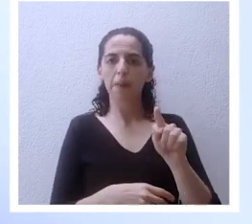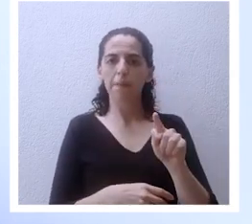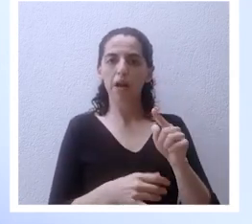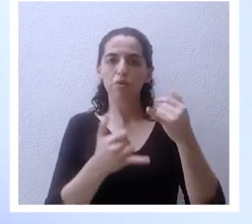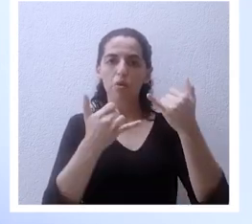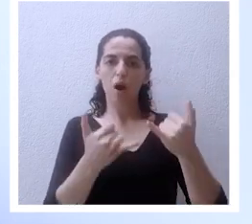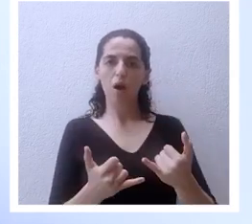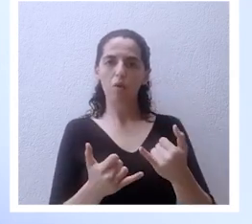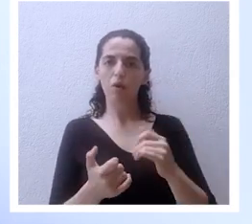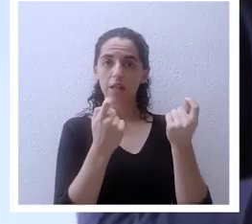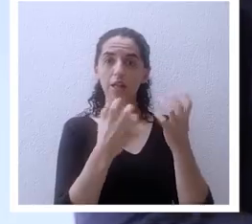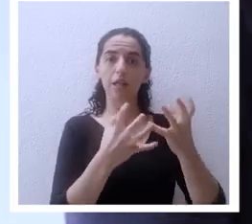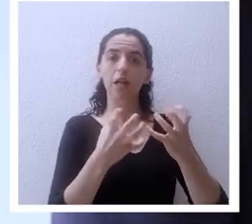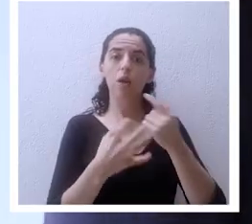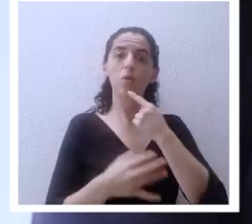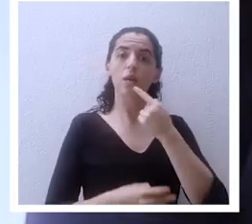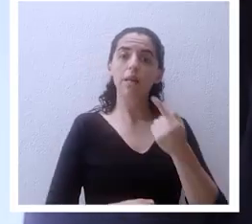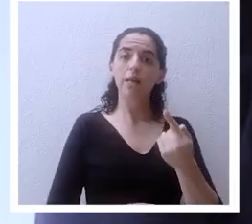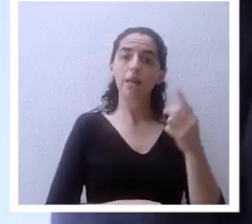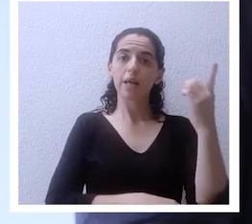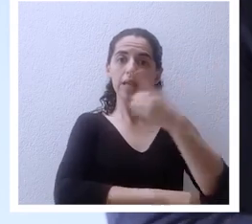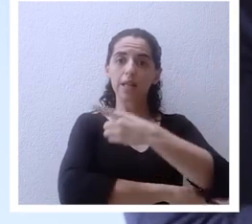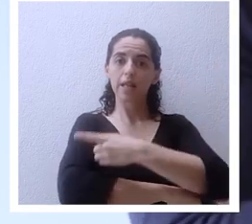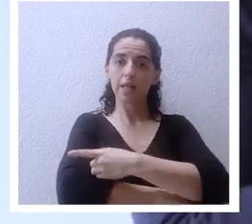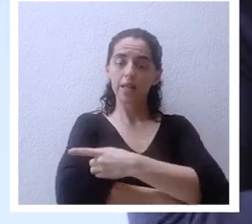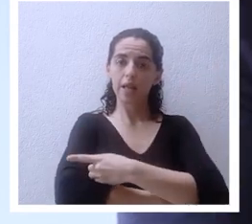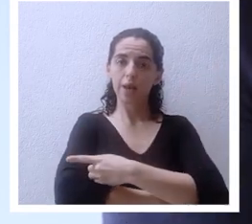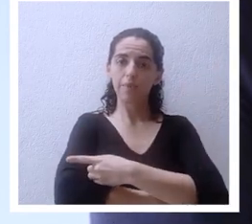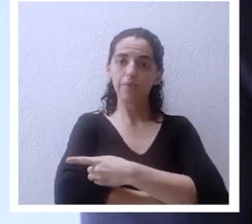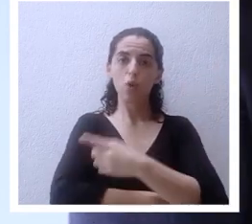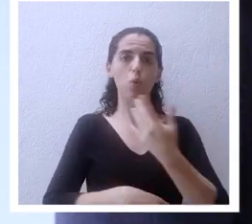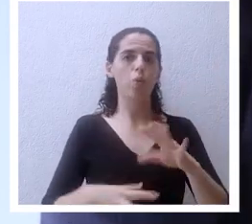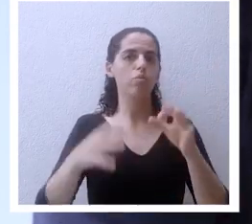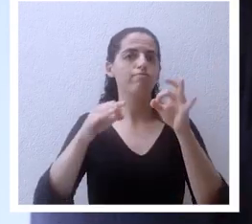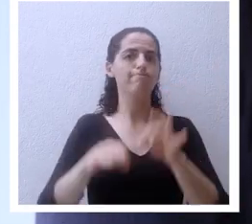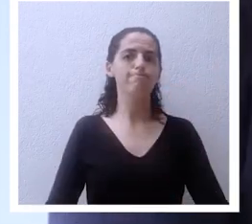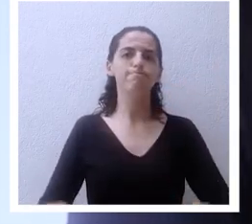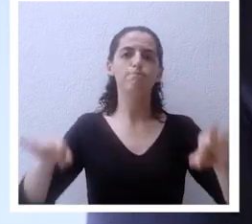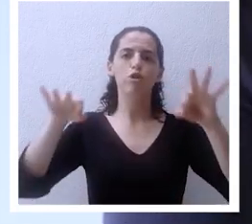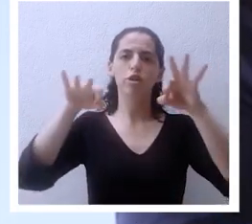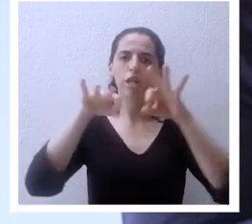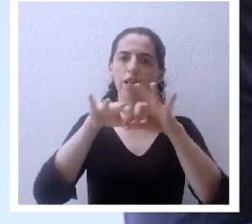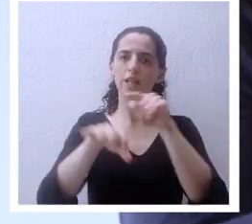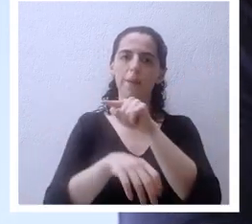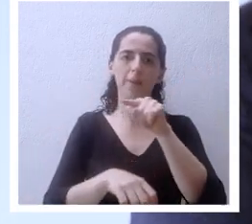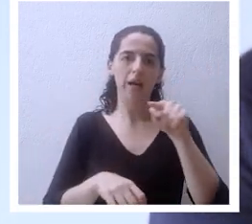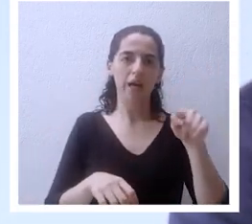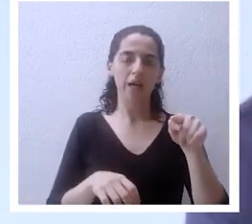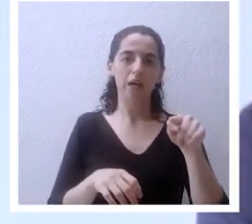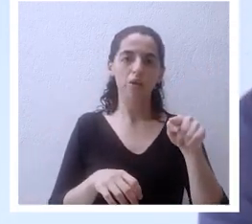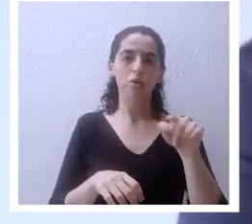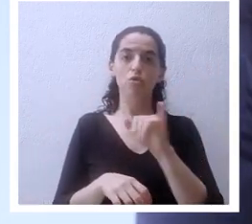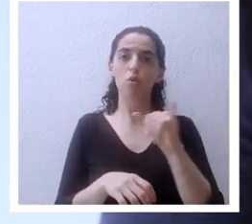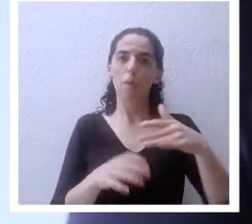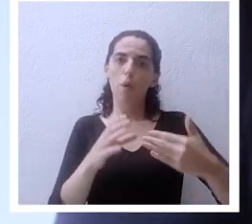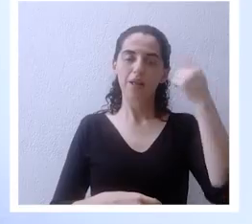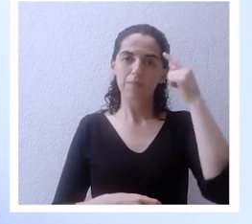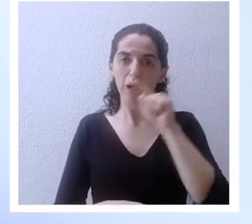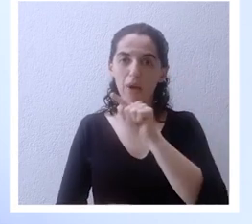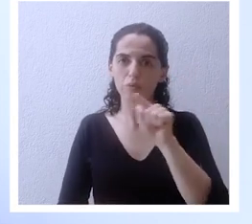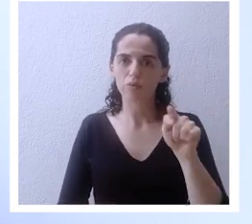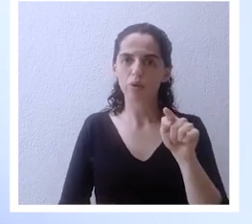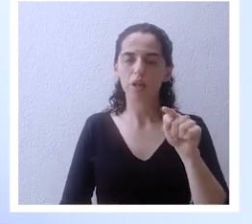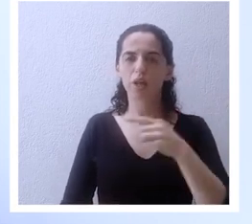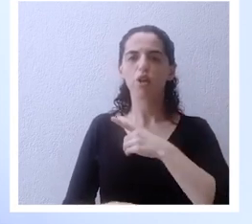este será su primer mes este día iba a ser tan importante para ellos que iba a ser como un nuevo comienzo